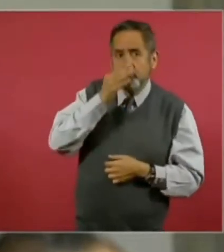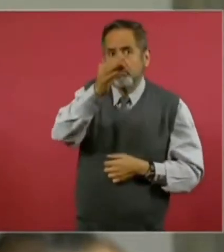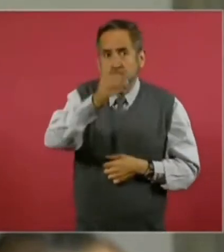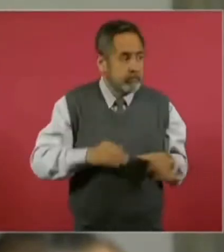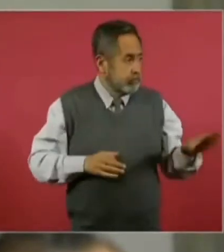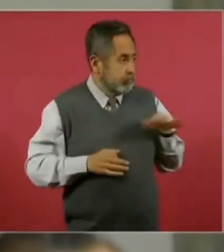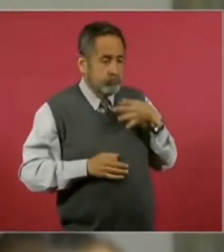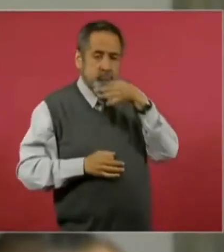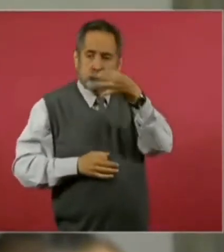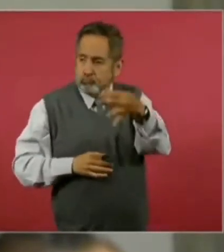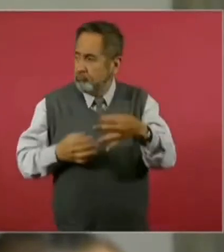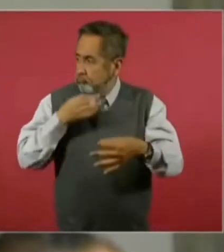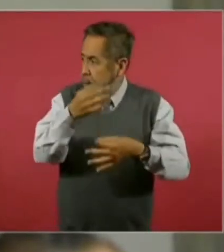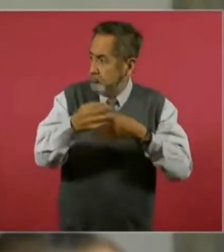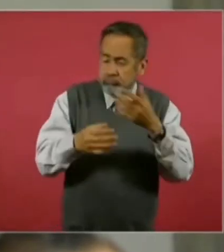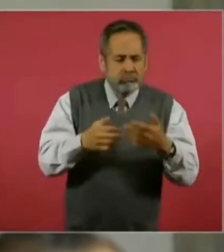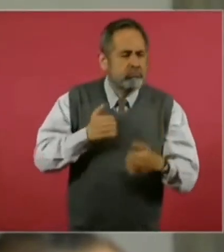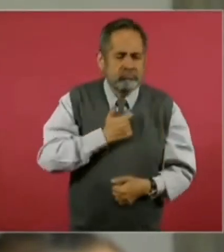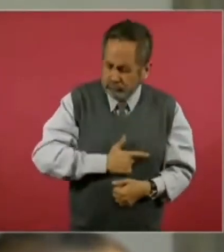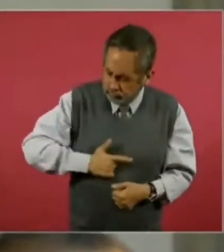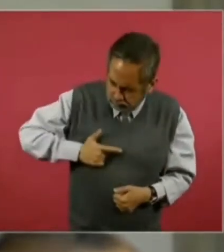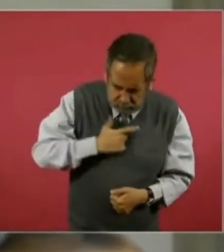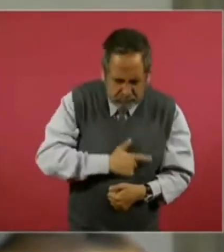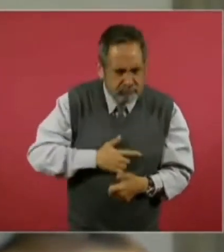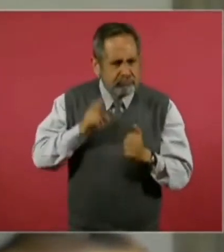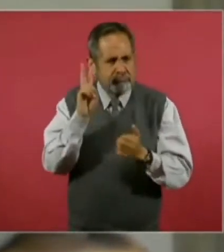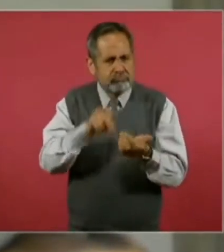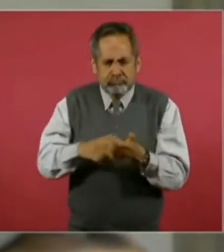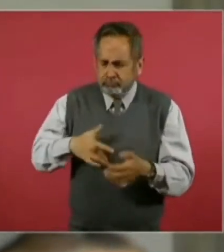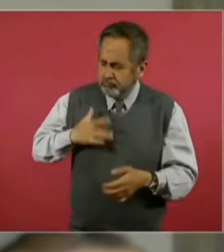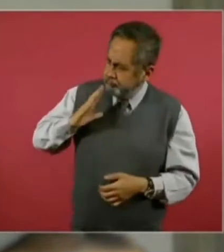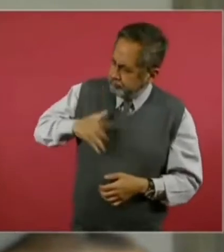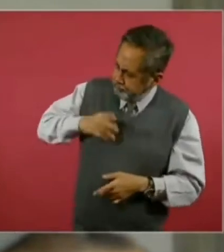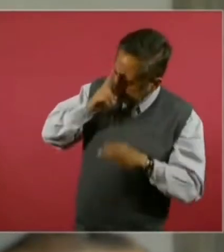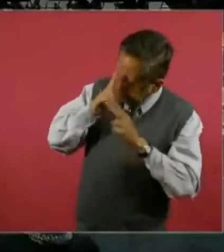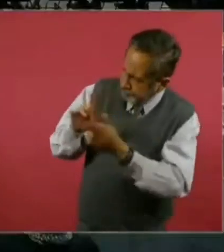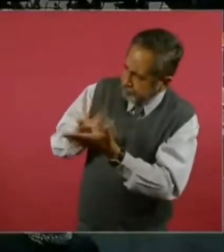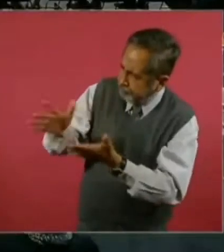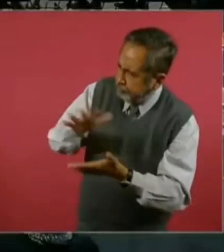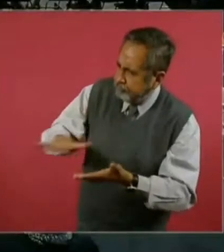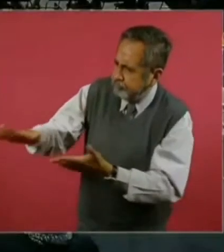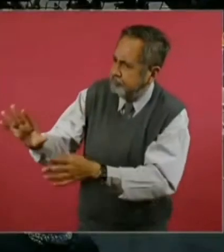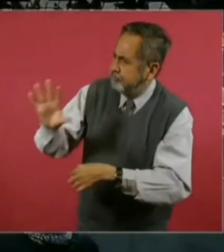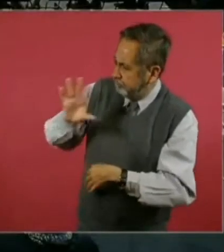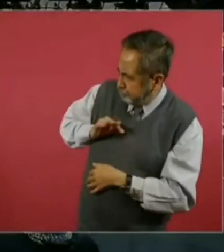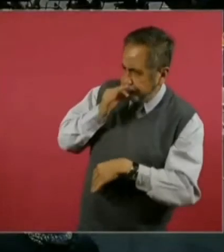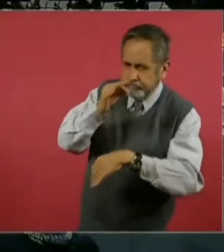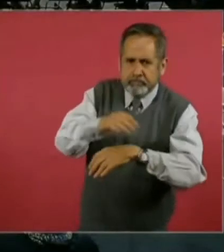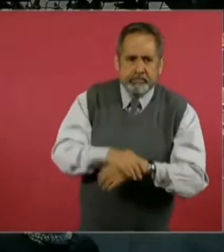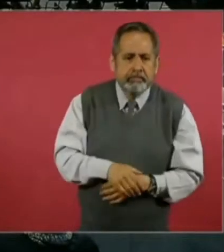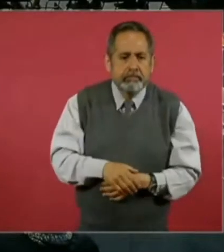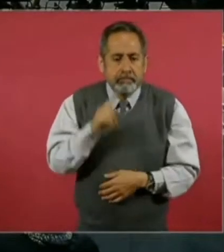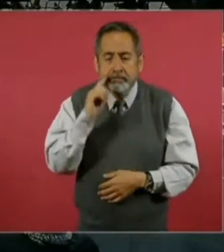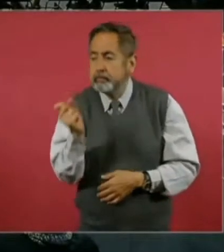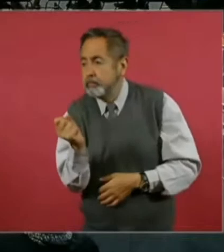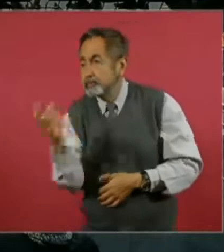y la verdad es que lo hacemos con mucho orgullo, con mucho honor. Mire, le quiero hacer llegar algunas cosas.